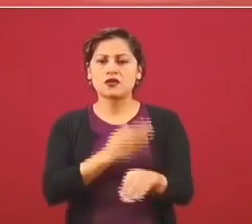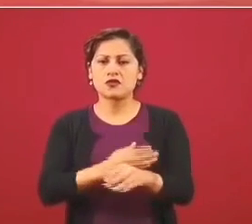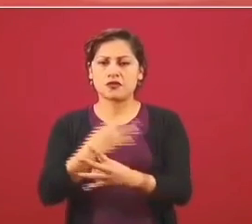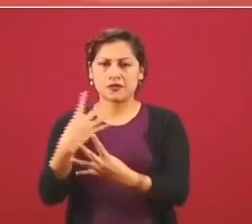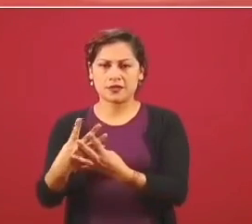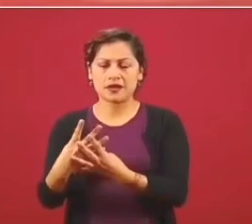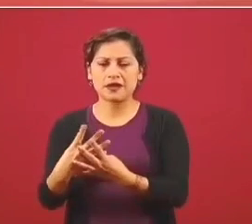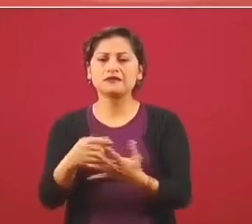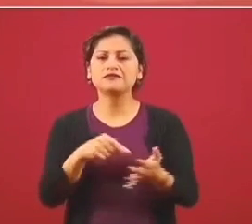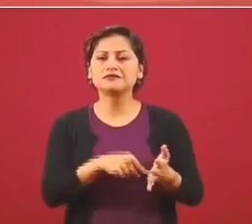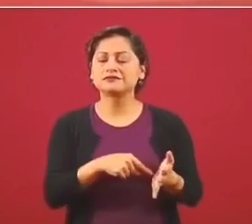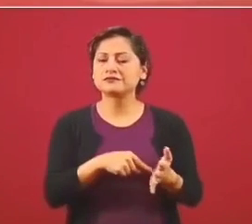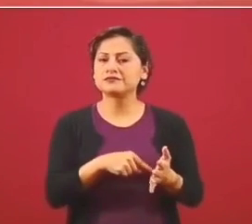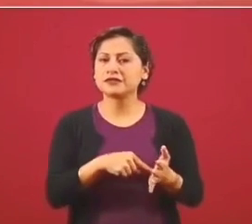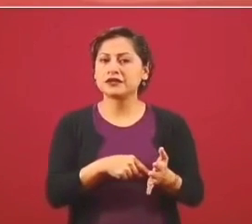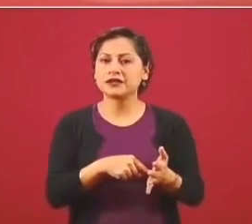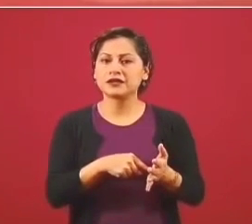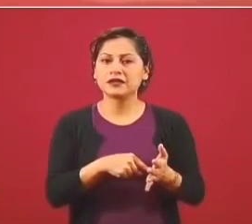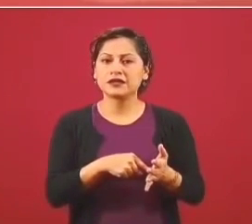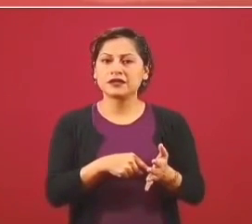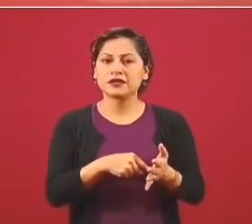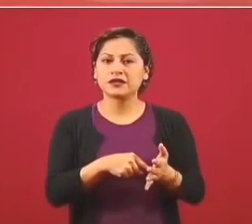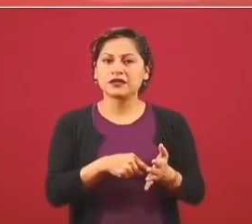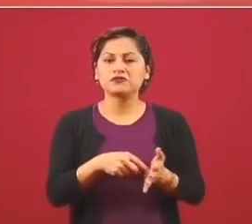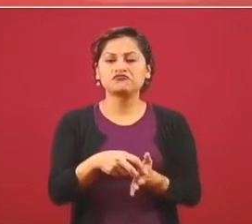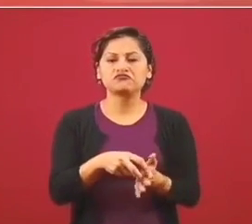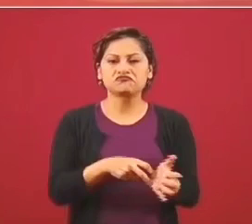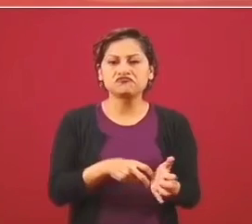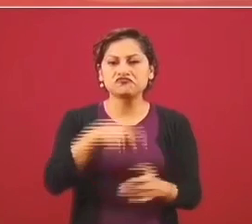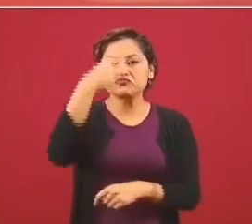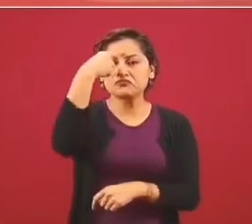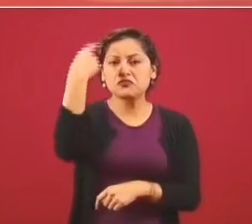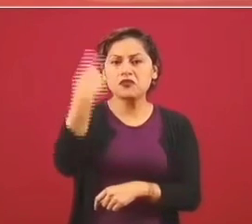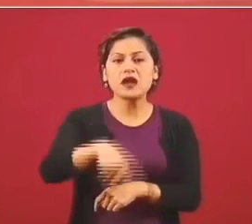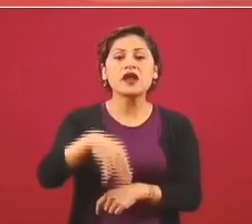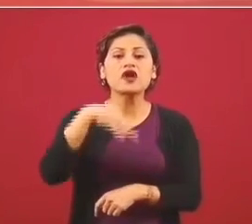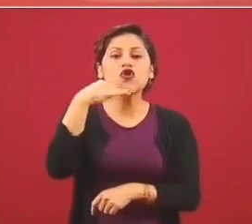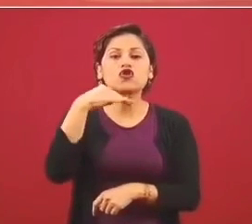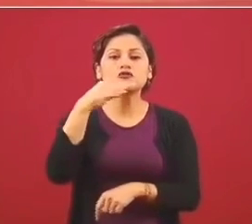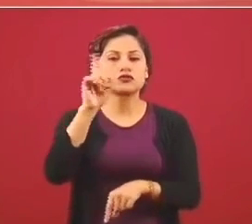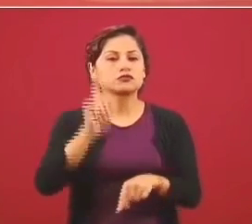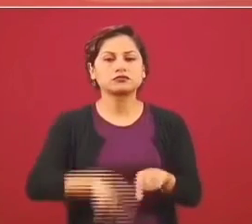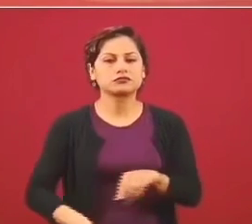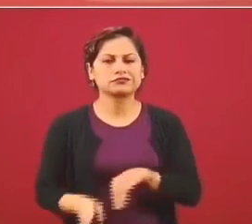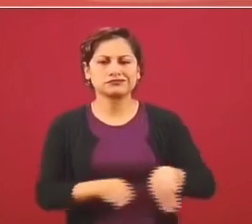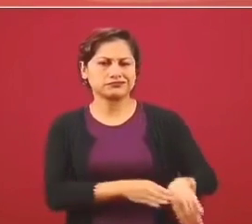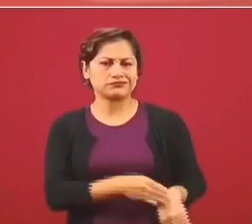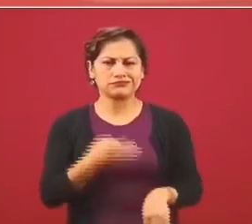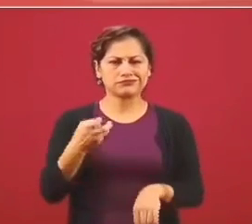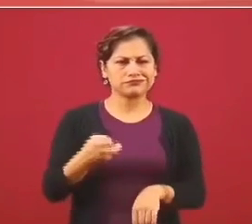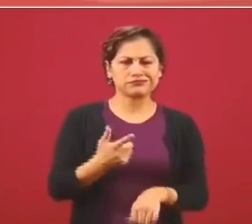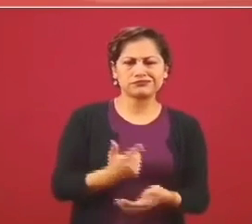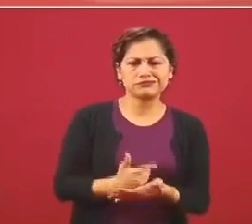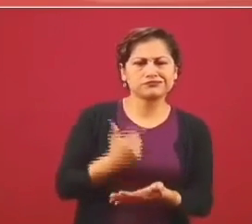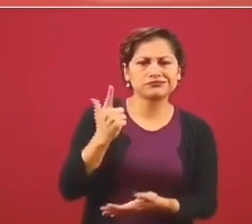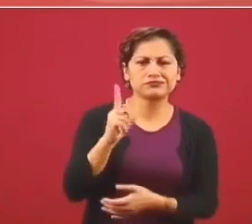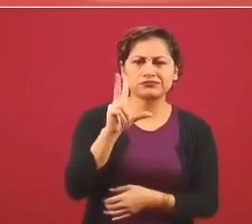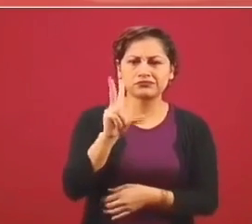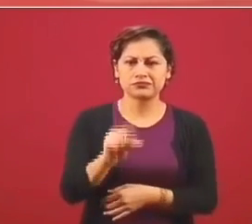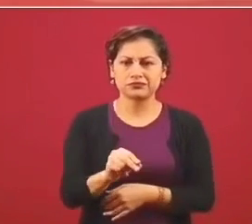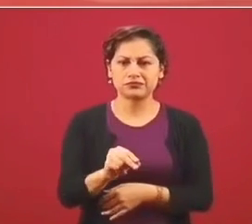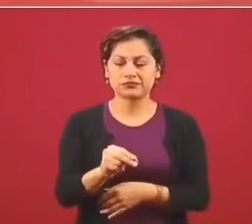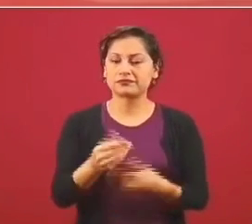que la corrupción dejara de ser delito grave, los hechos de corrupción.